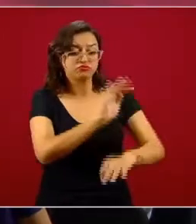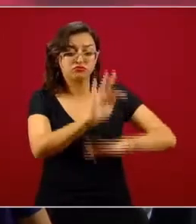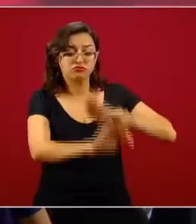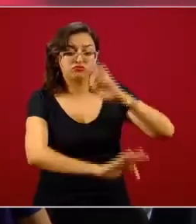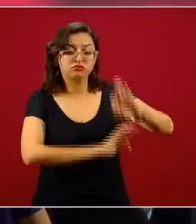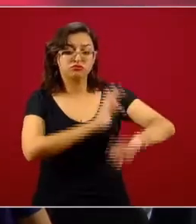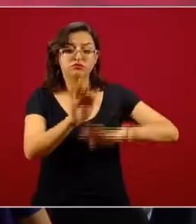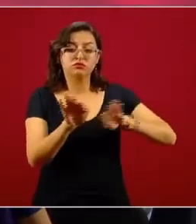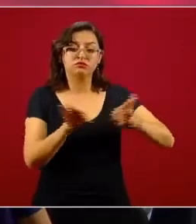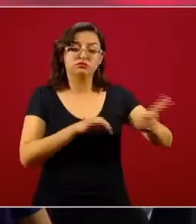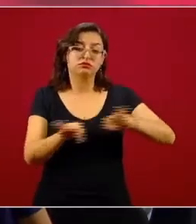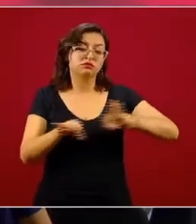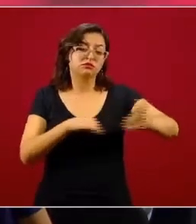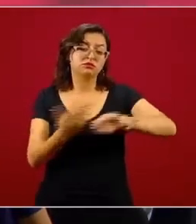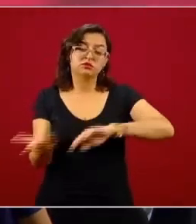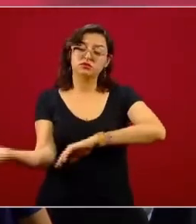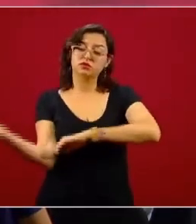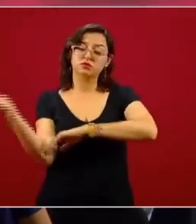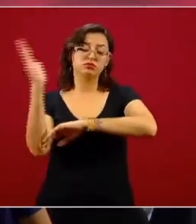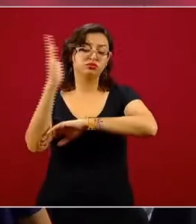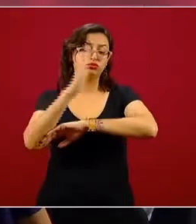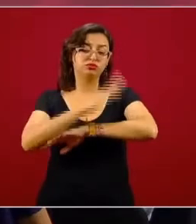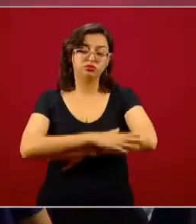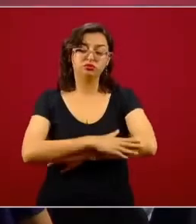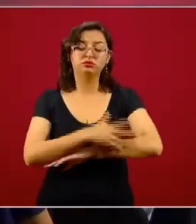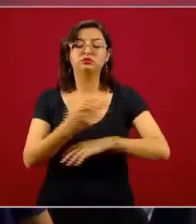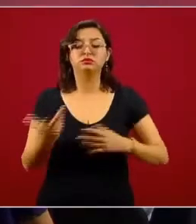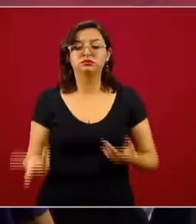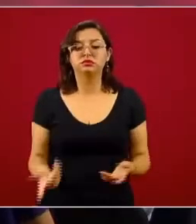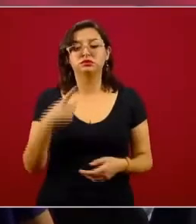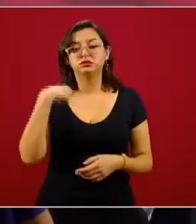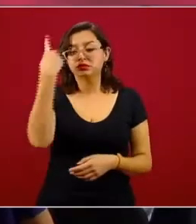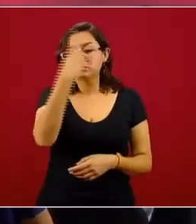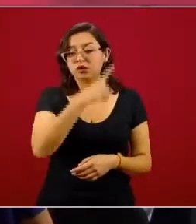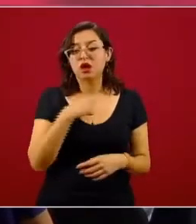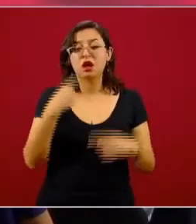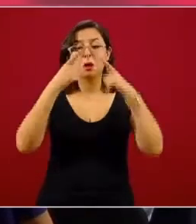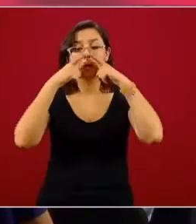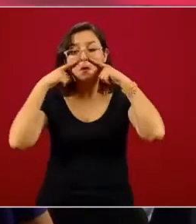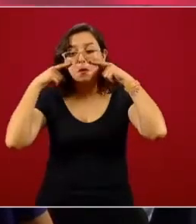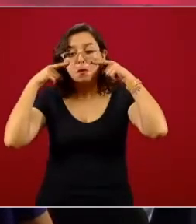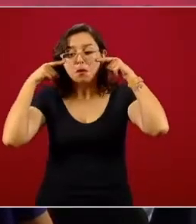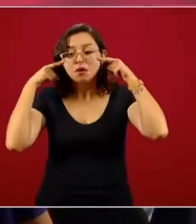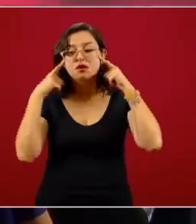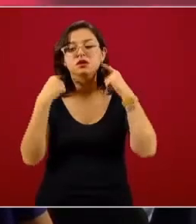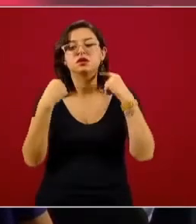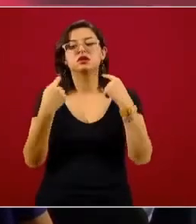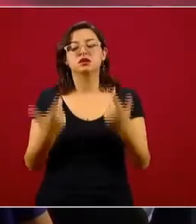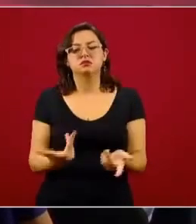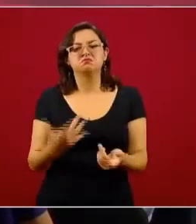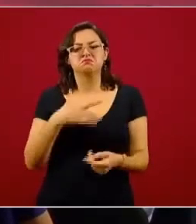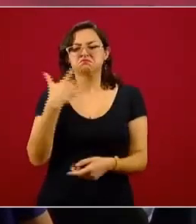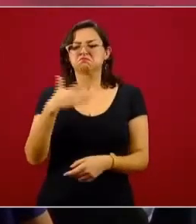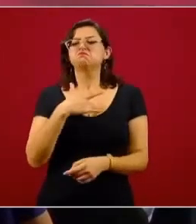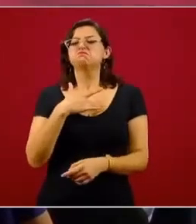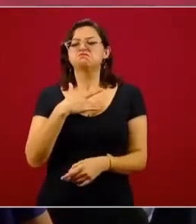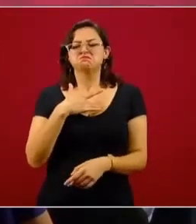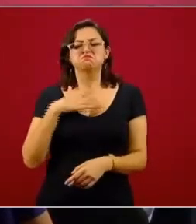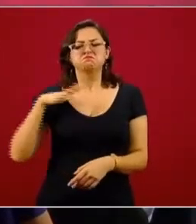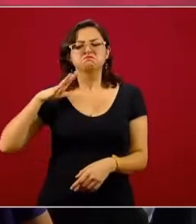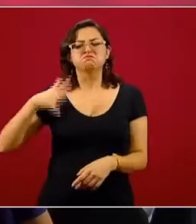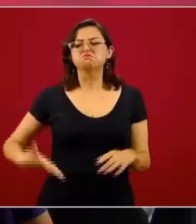tienen jornadas largas, son quienes vemos con sus rostros marcados y con una marca de orgullo, como ellos la